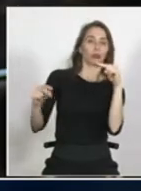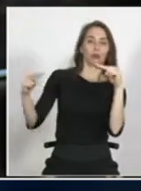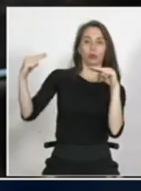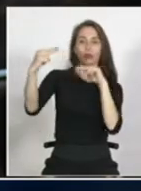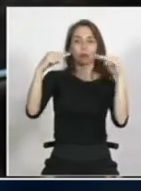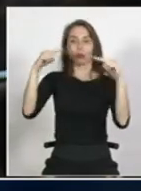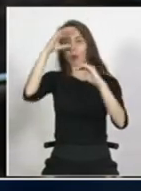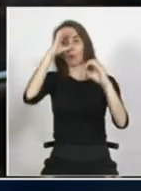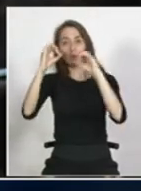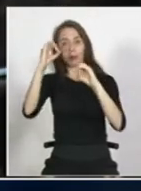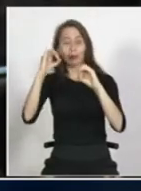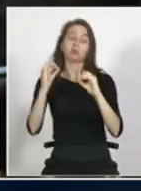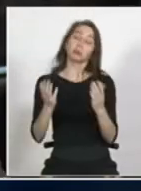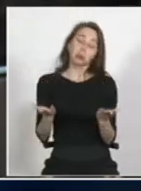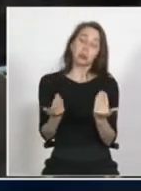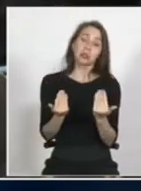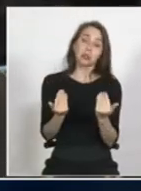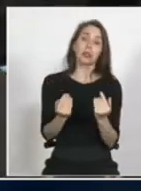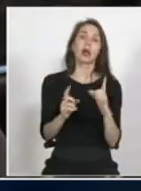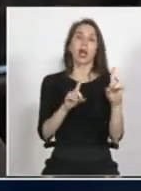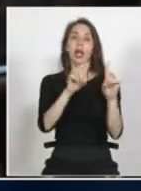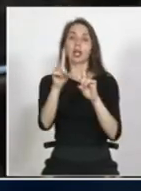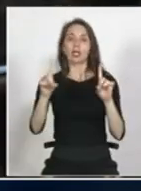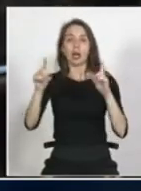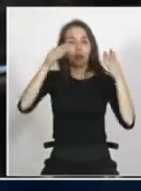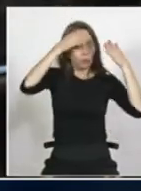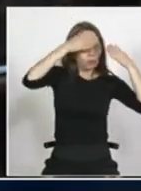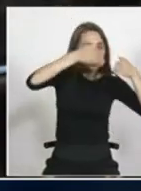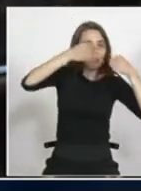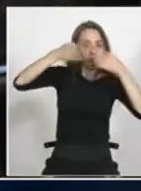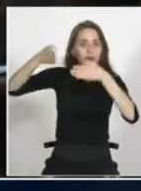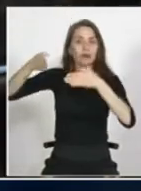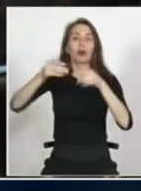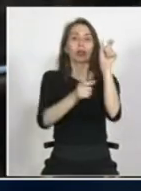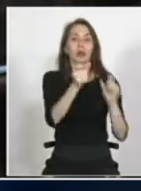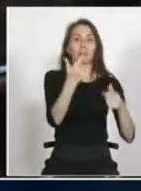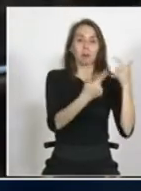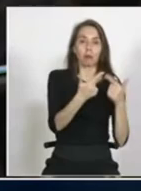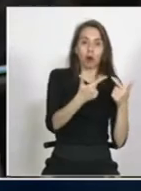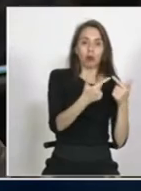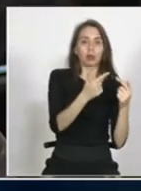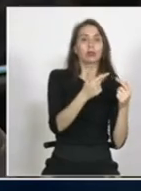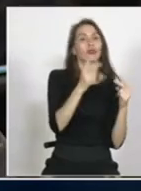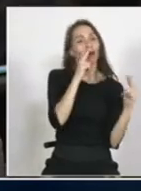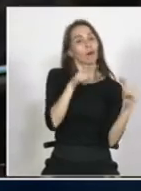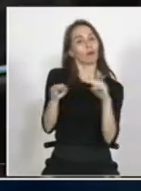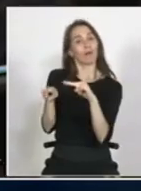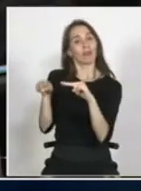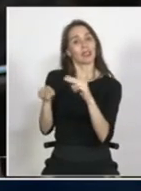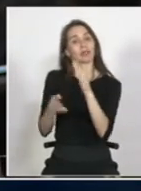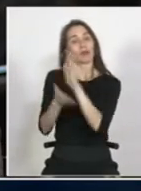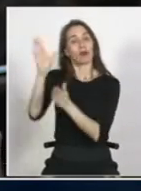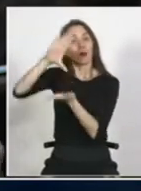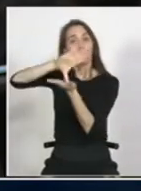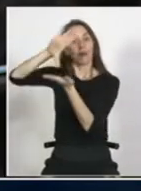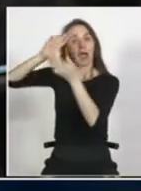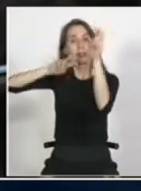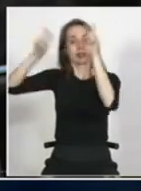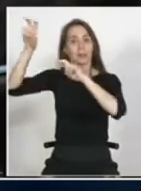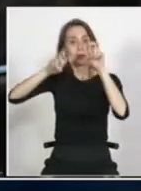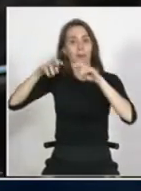que eso es necesario porque yo creo que los énfasis que cada cual le da sector político mirada respecto a este fenómeno demuestra cómo tú quieres